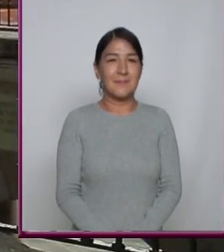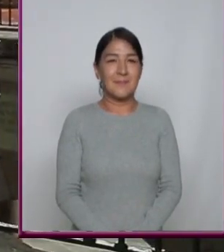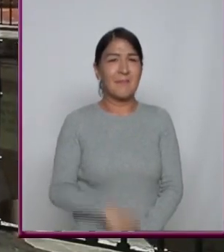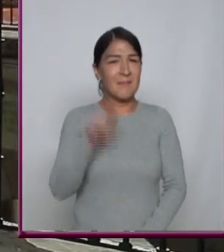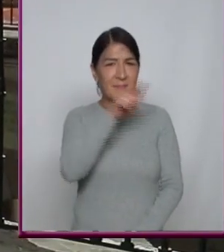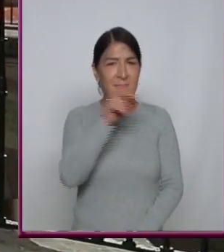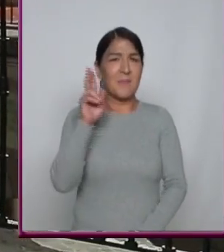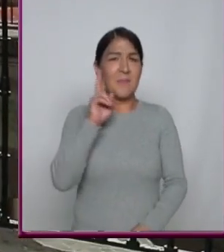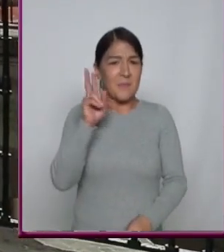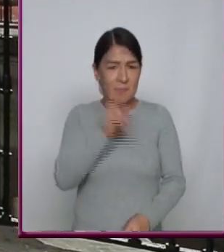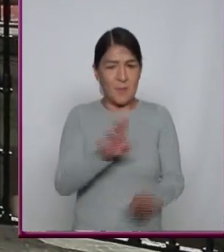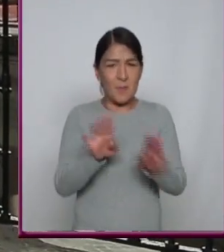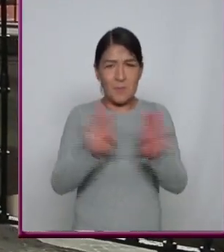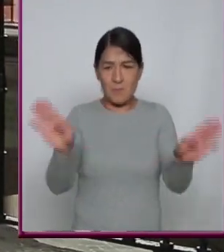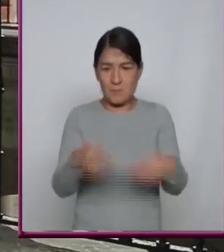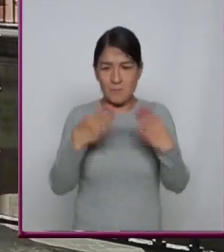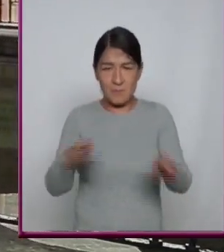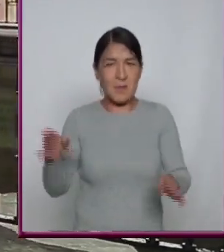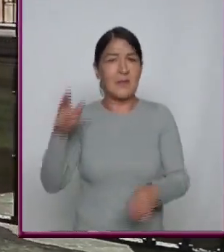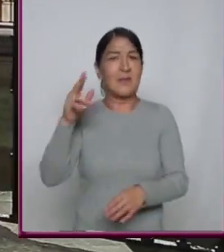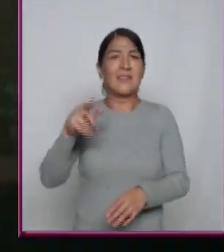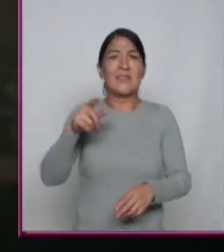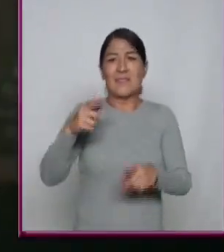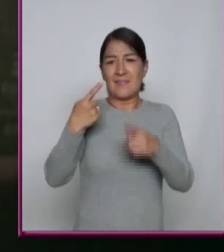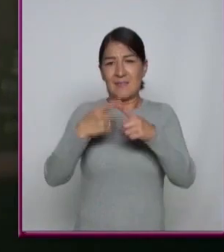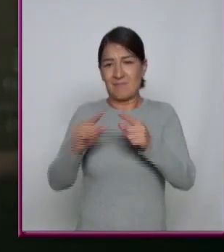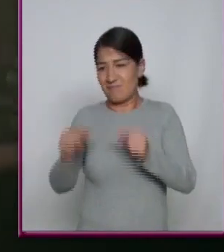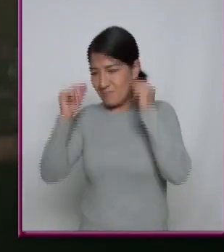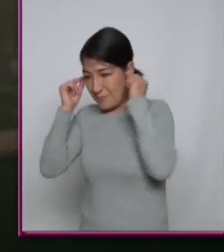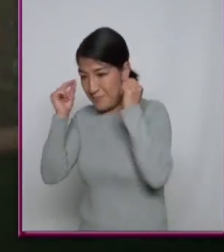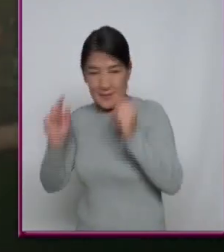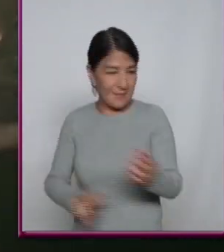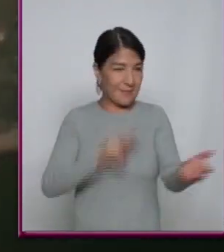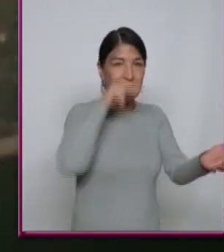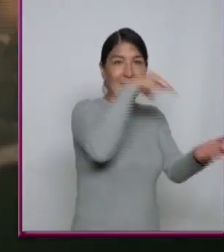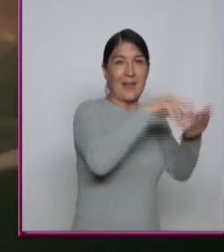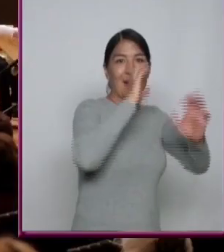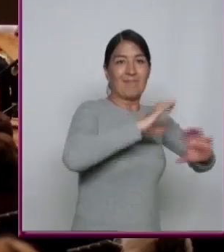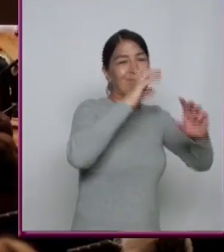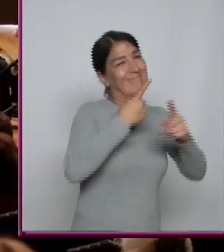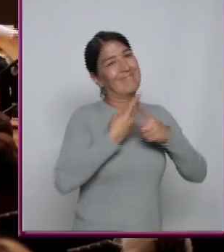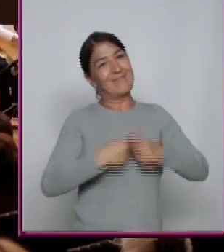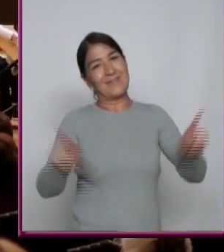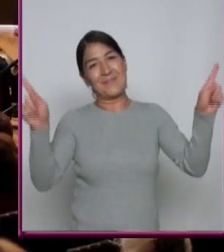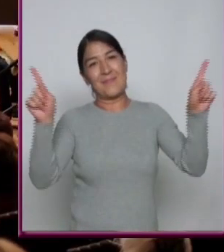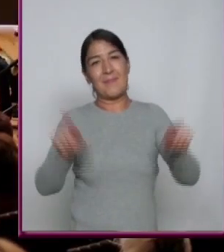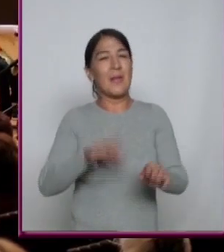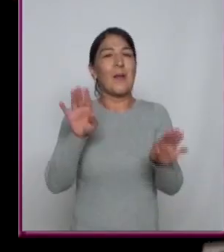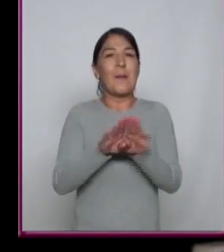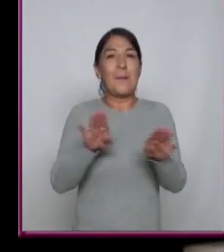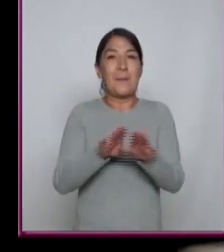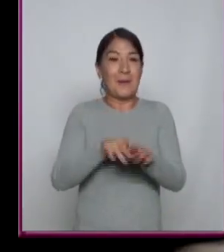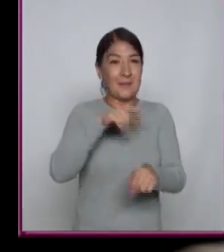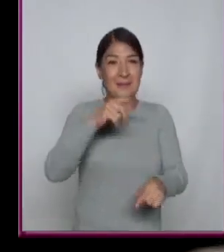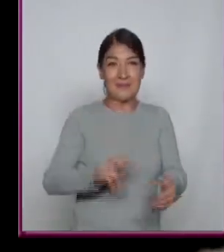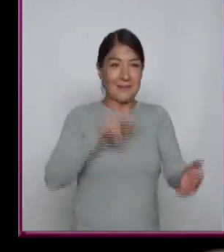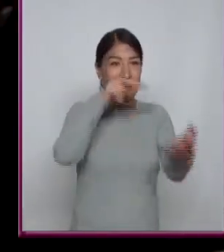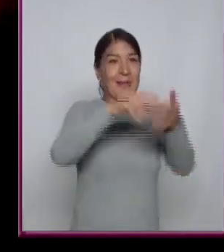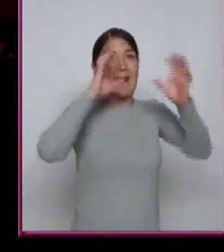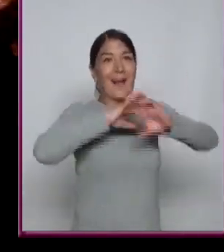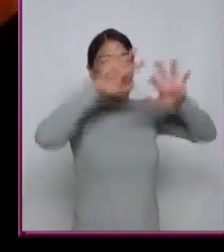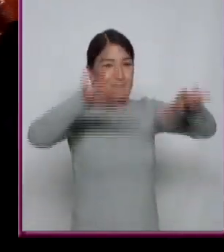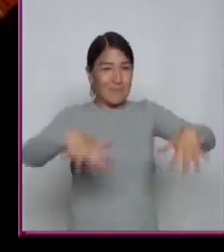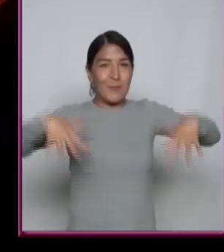Escuchar música En un reproductor Es muy distinto Que ir a un concierto Lo segundo Es todo un evento Requiere de la unión De